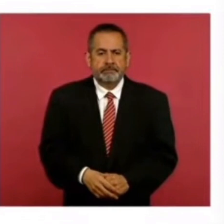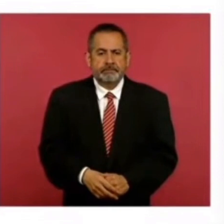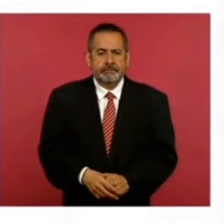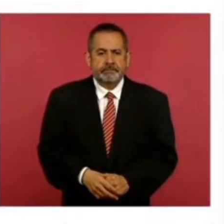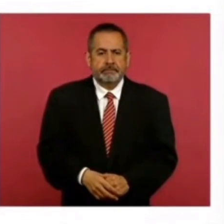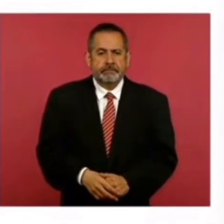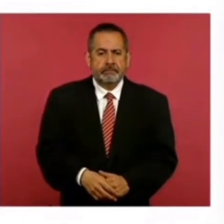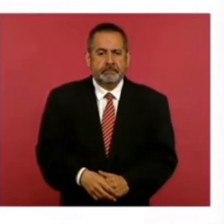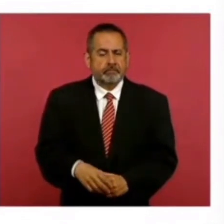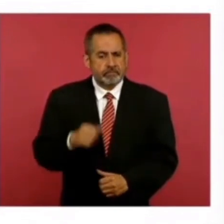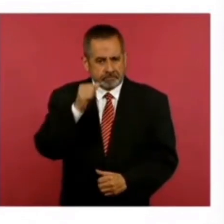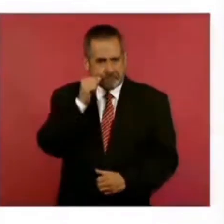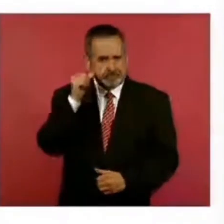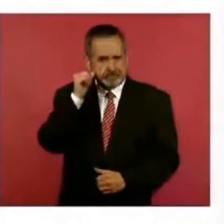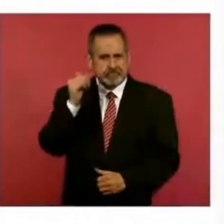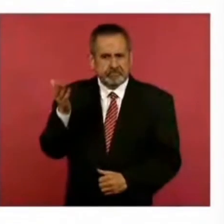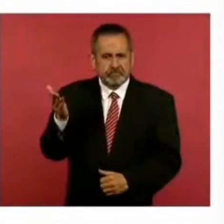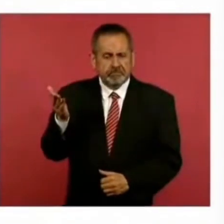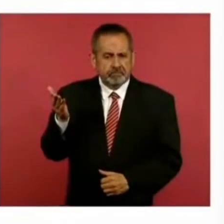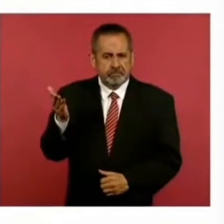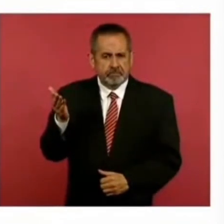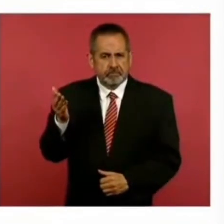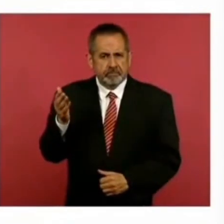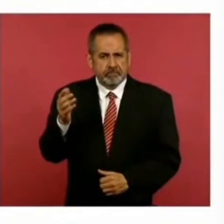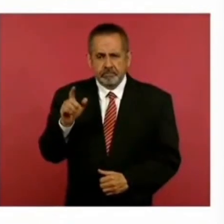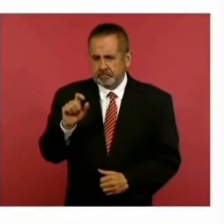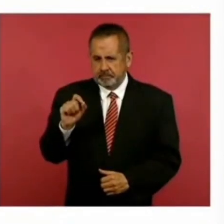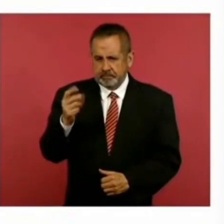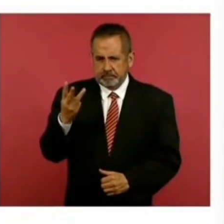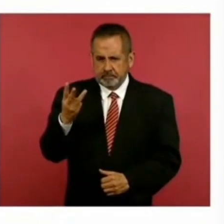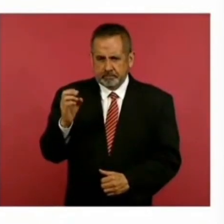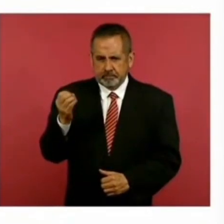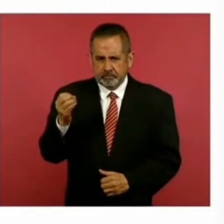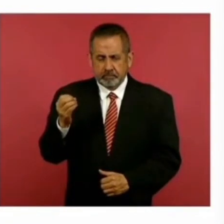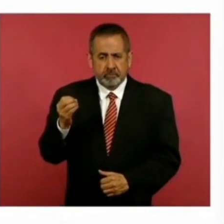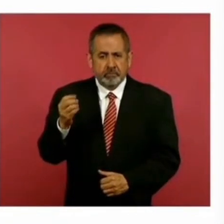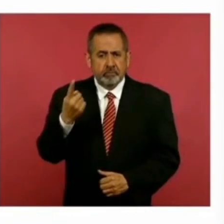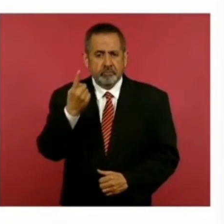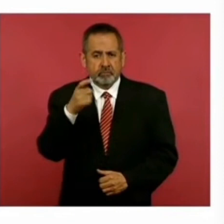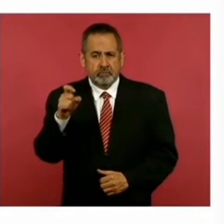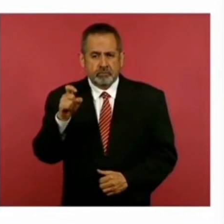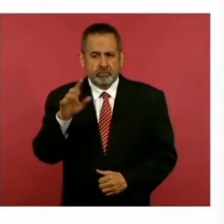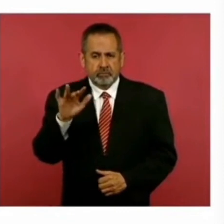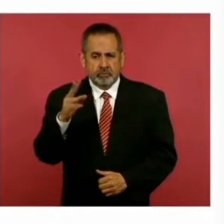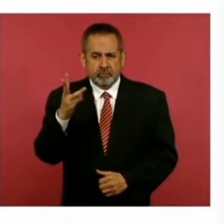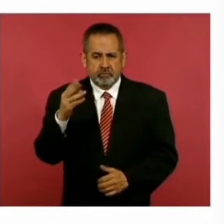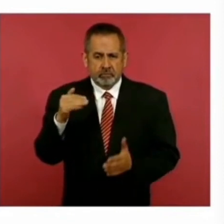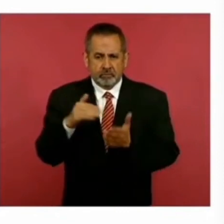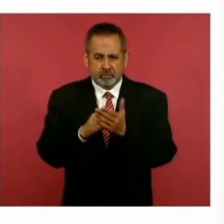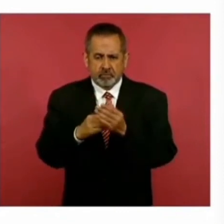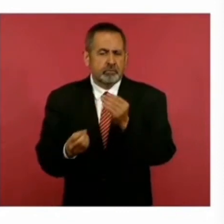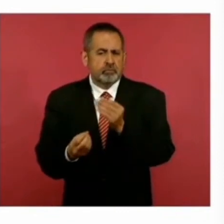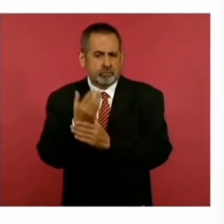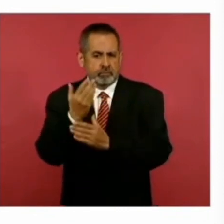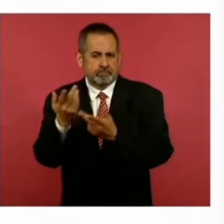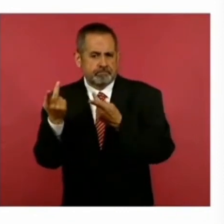Ayer, este es 23 de octubre, 153.000 nuevos,